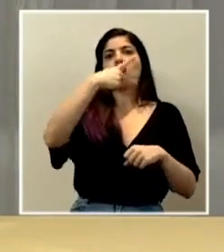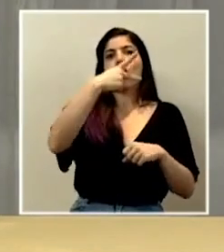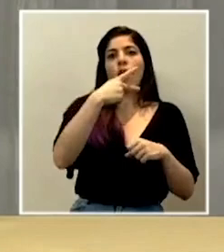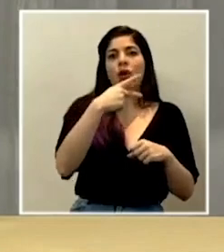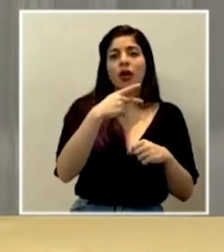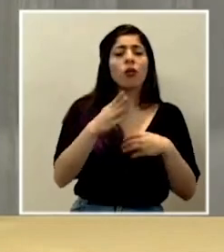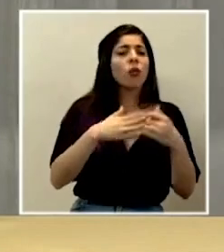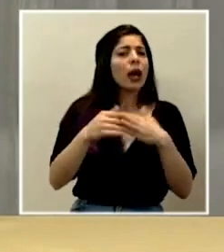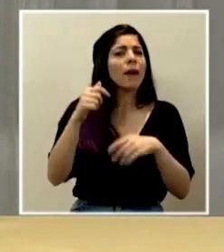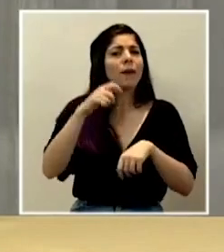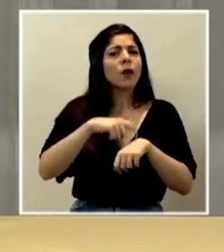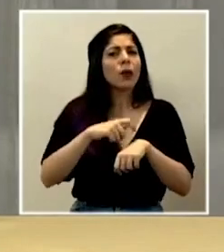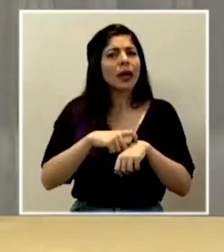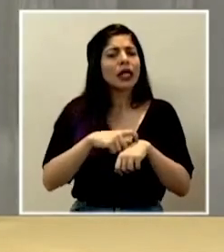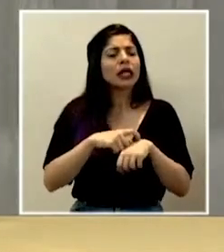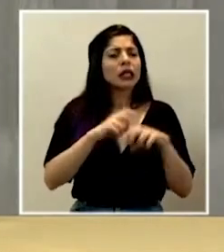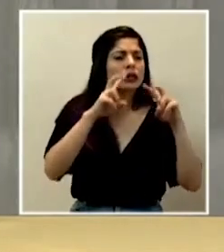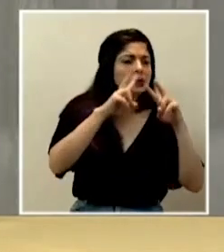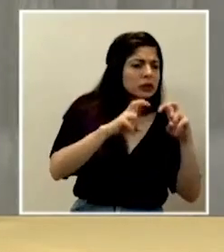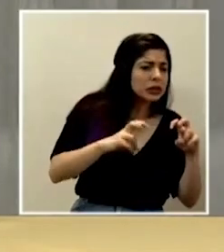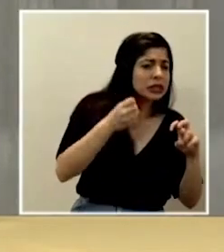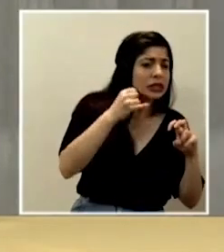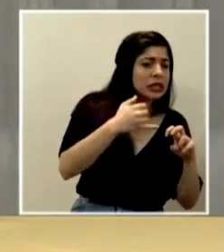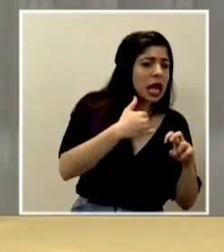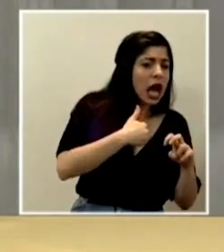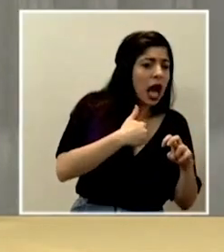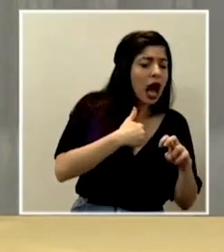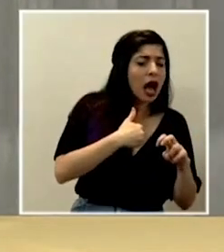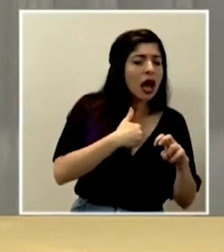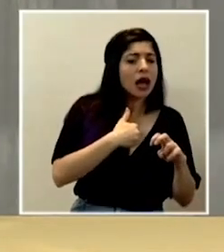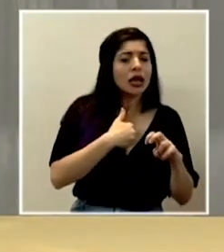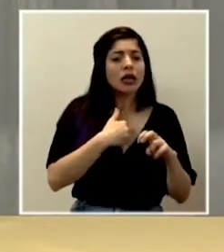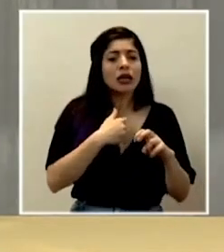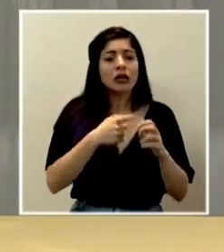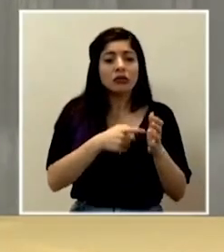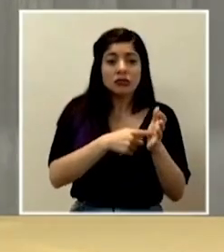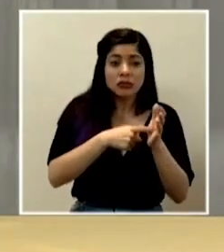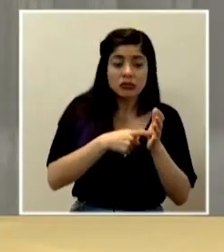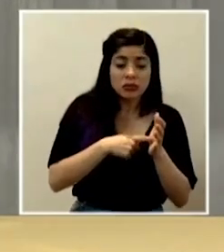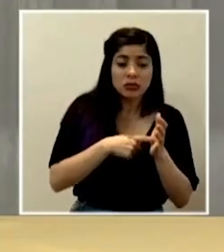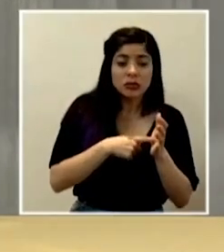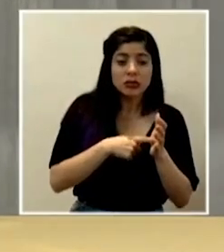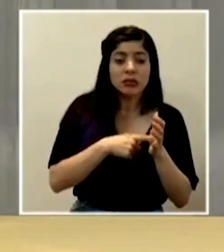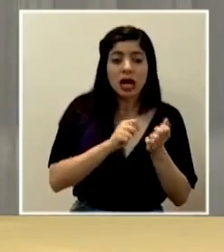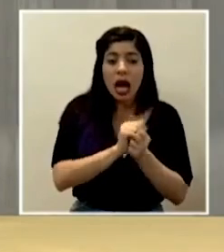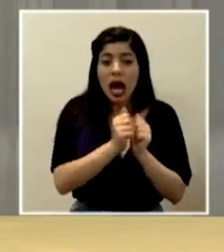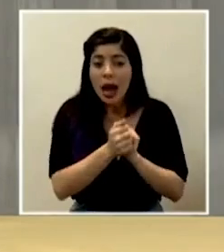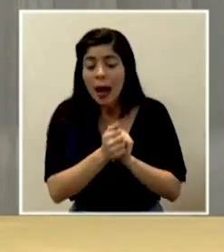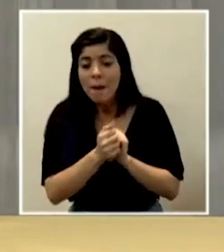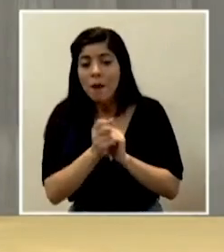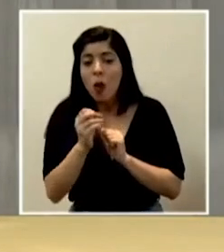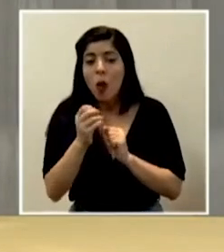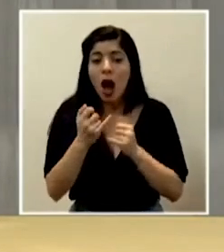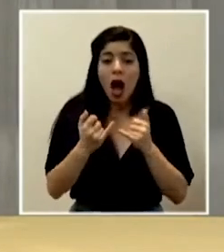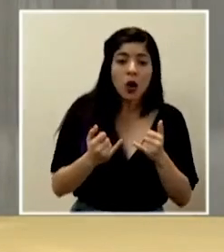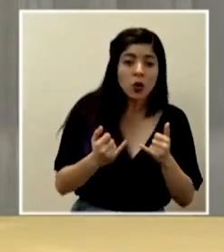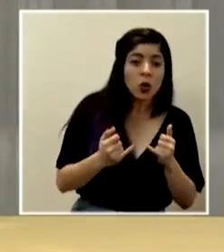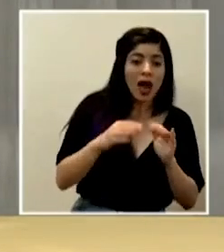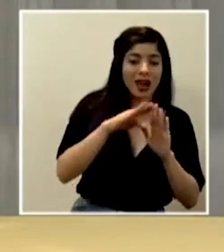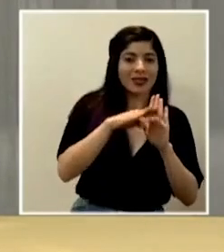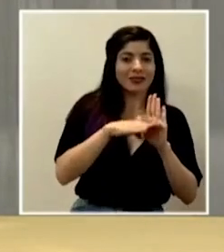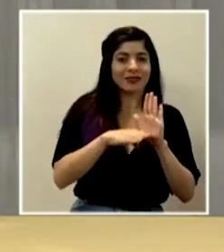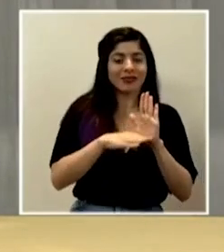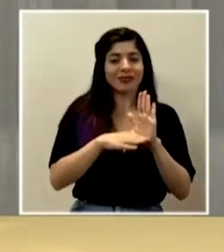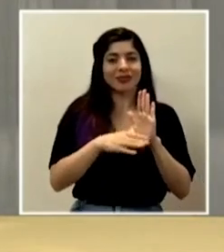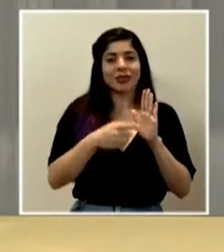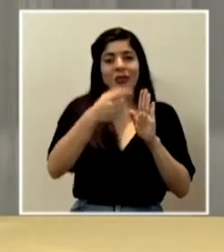todo momento, estamos analizando si existe una condición que amerite el cambio, la actualización de las definiciones de casos que